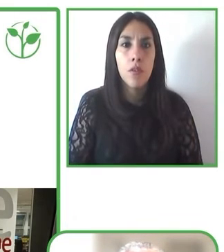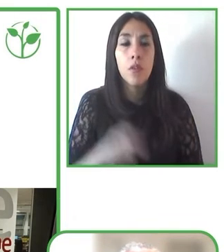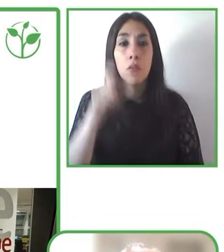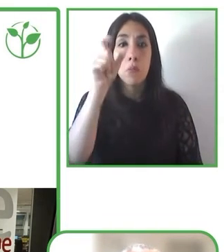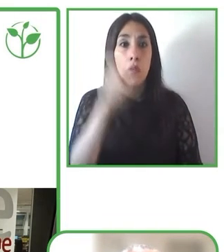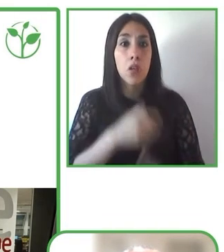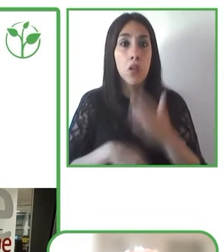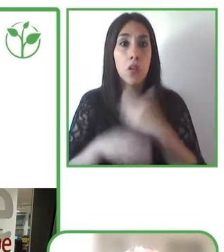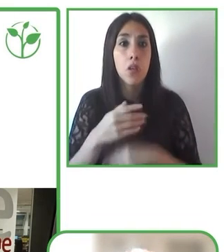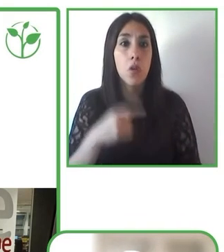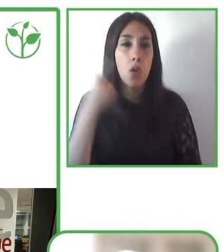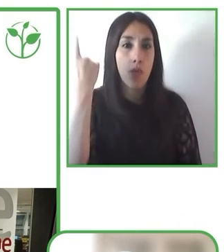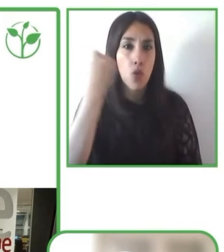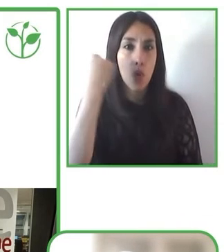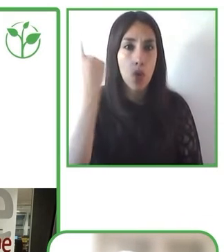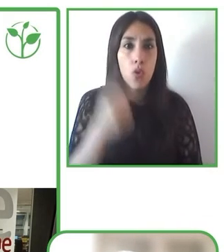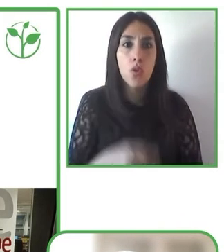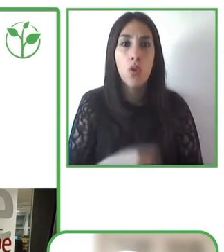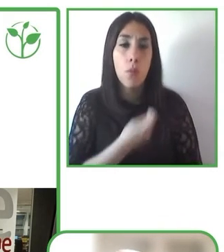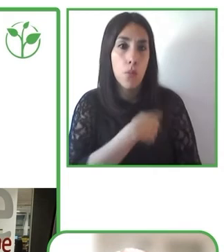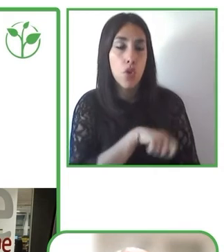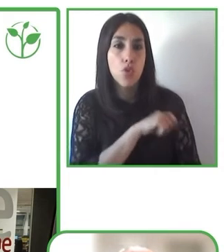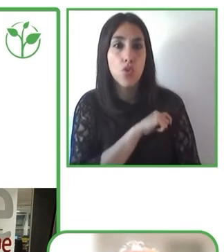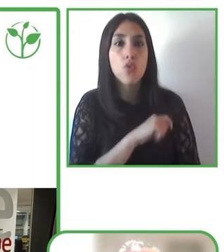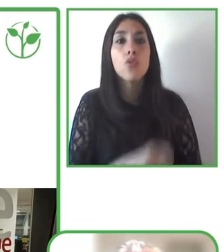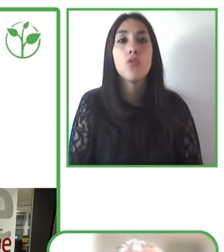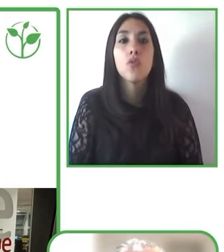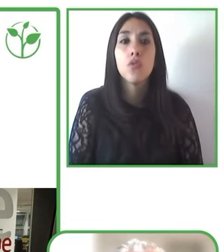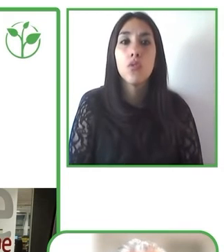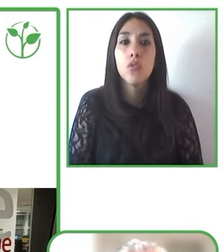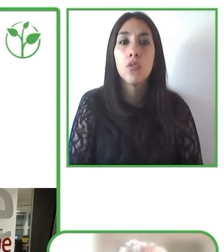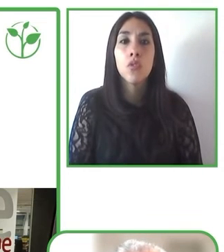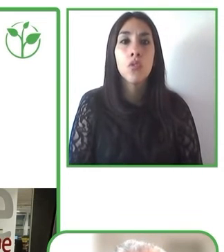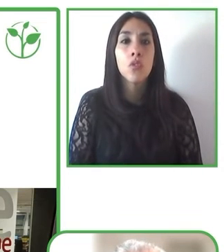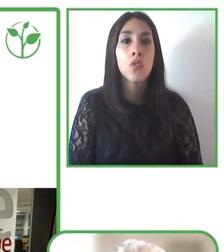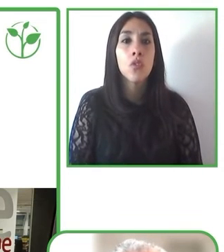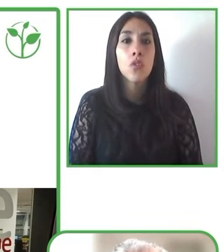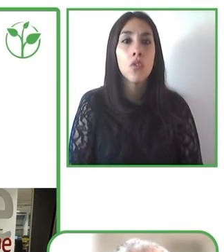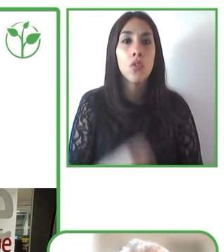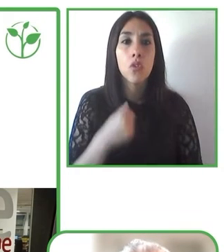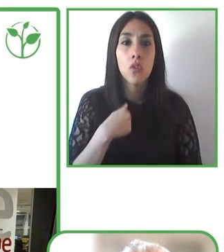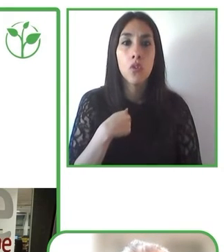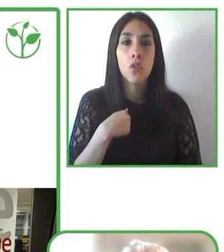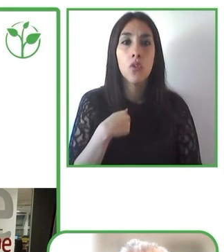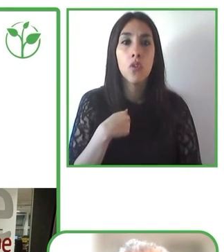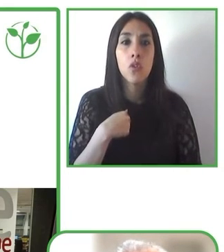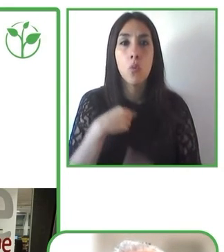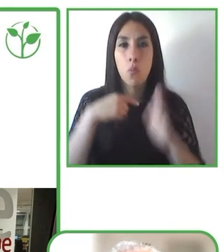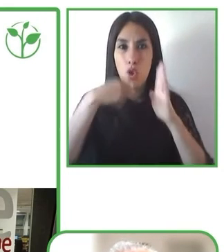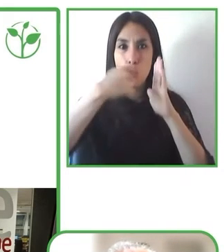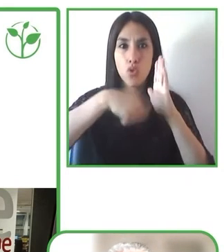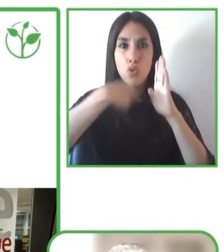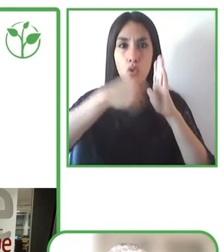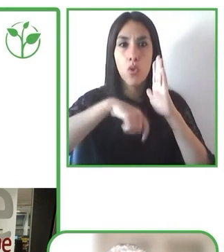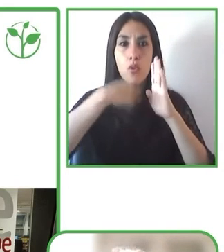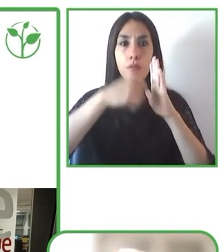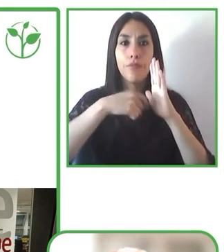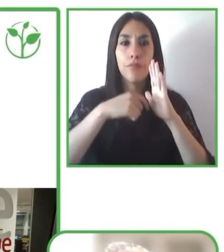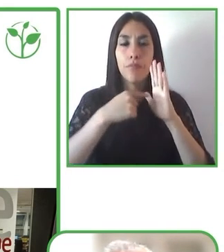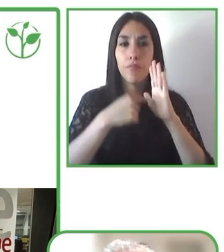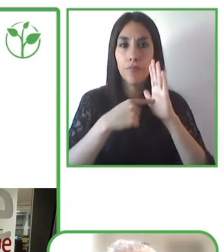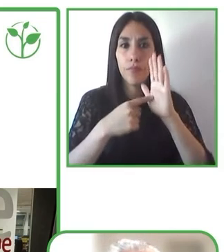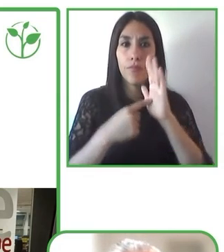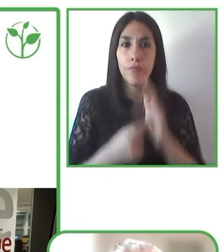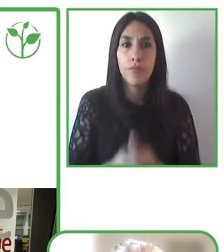país y tenemos un programa mensual que presenta la actualidad de la discapacidad intelectual en comunicación fácil y que está presentada también por